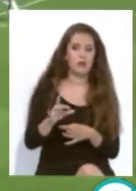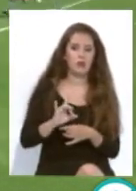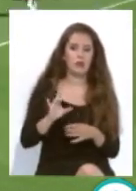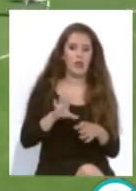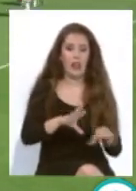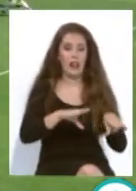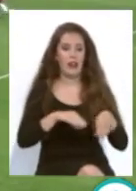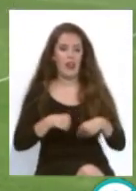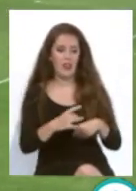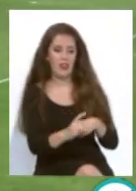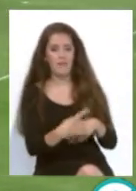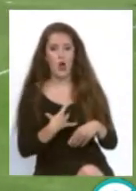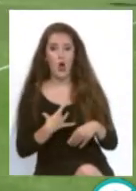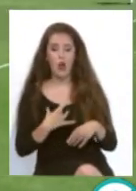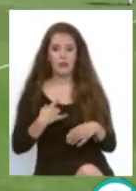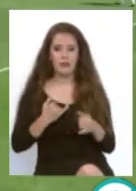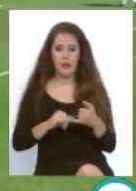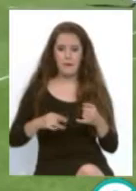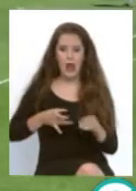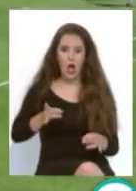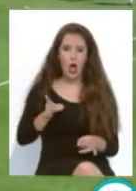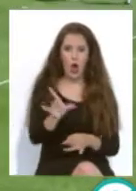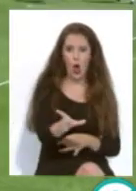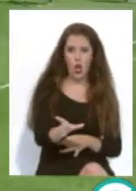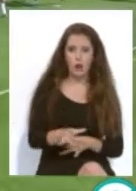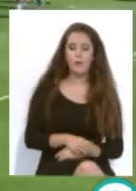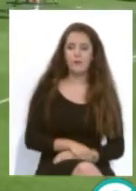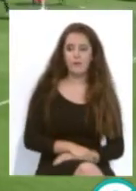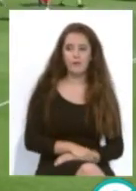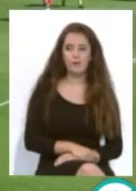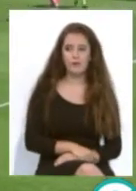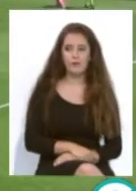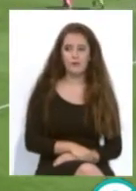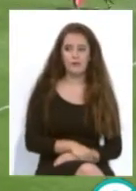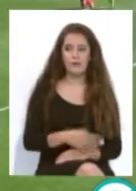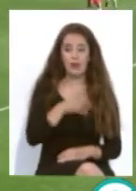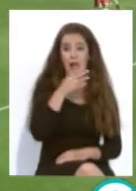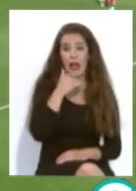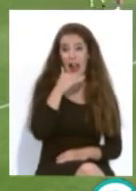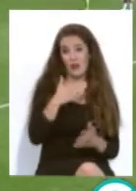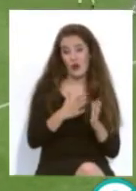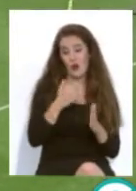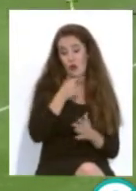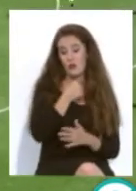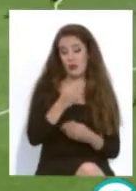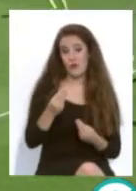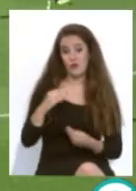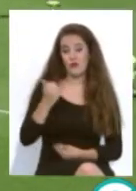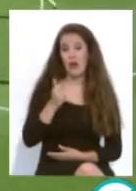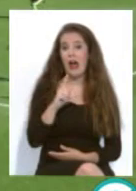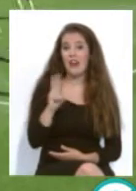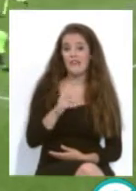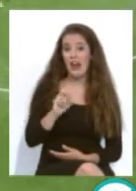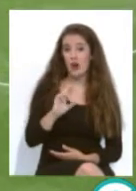recibe también para terminar marcando algo que le gusta mucho a Álvaro Cervera, que es esa velocidad y esa verticalidad, ¿no?